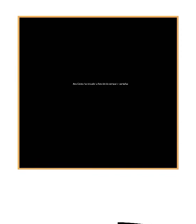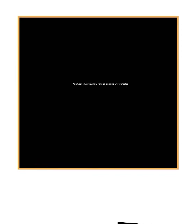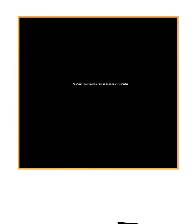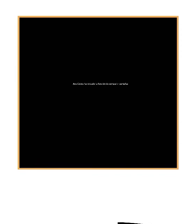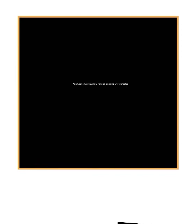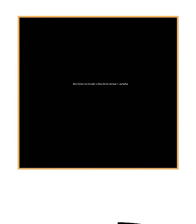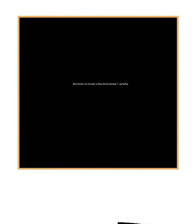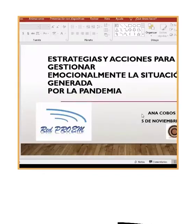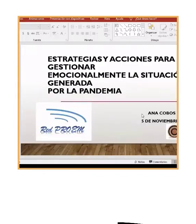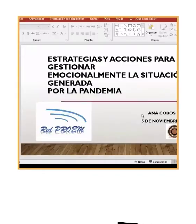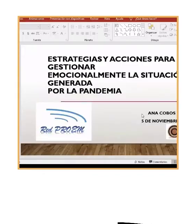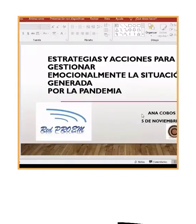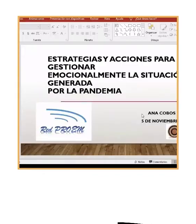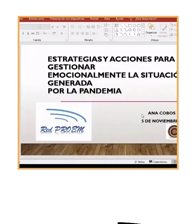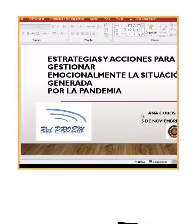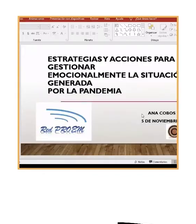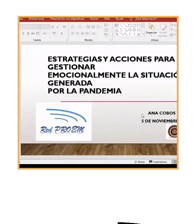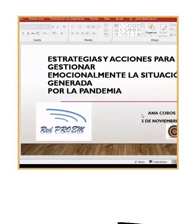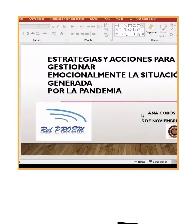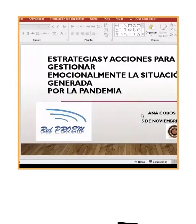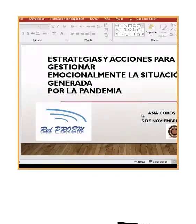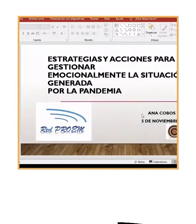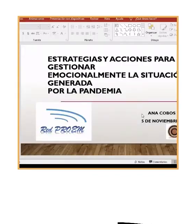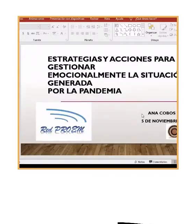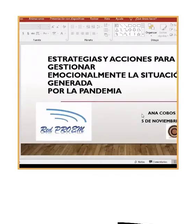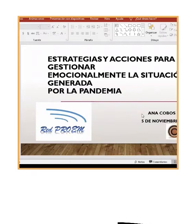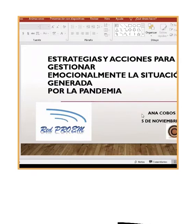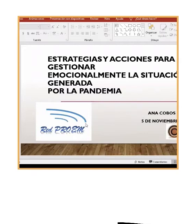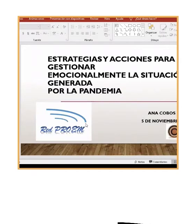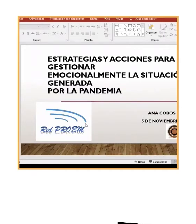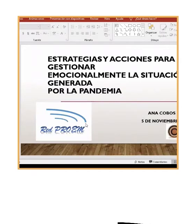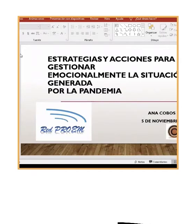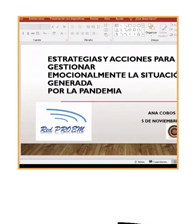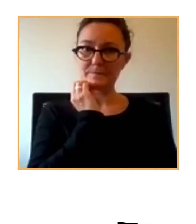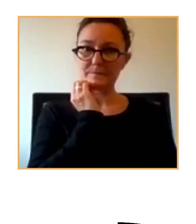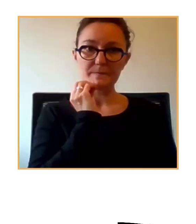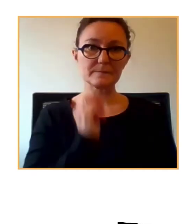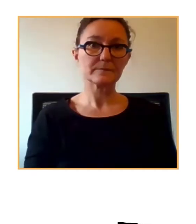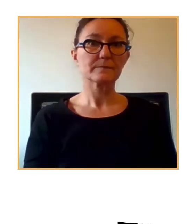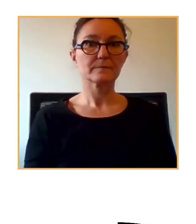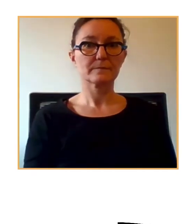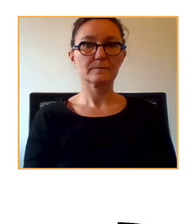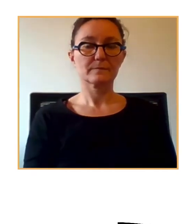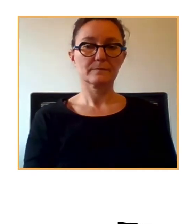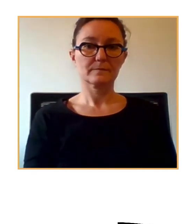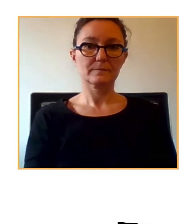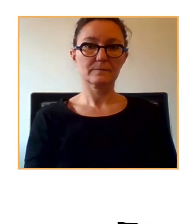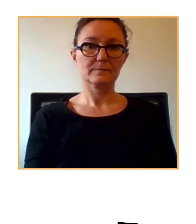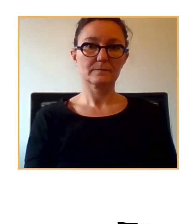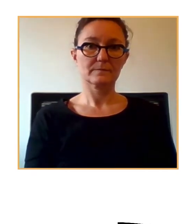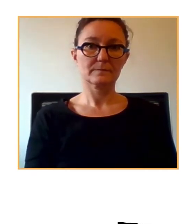Espero que se esté viendo. ¿Se está viendo? ¿Sí? Bueno, pues esta sería la primera.